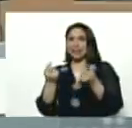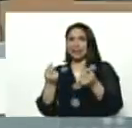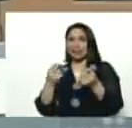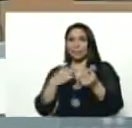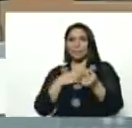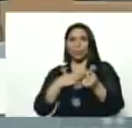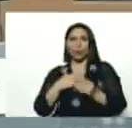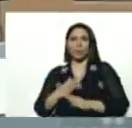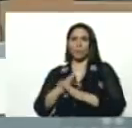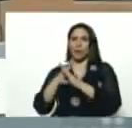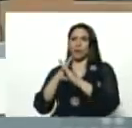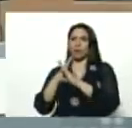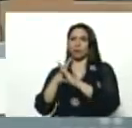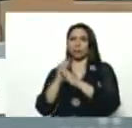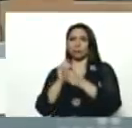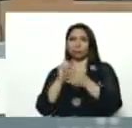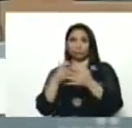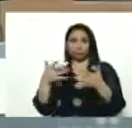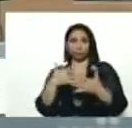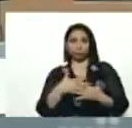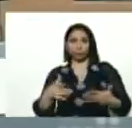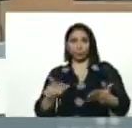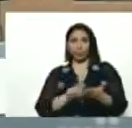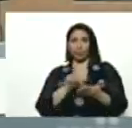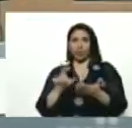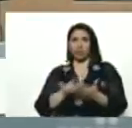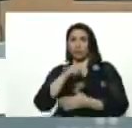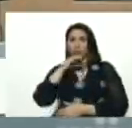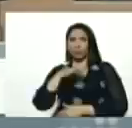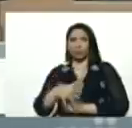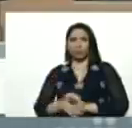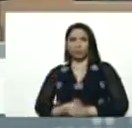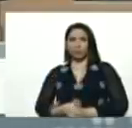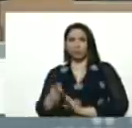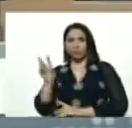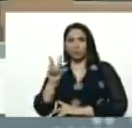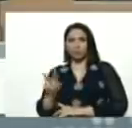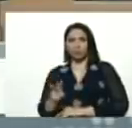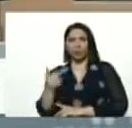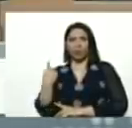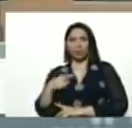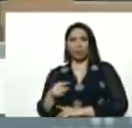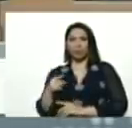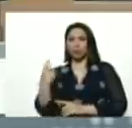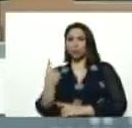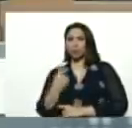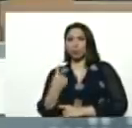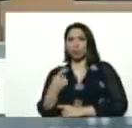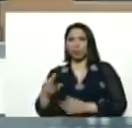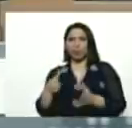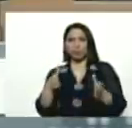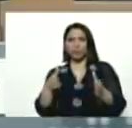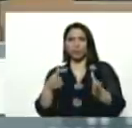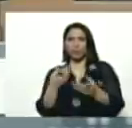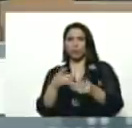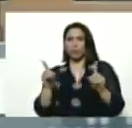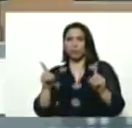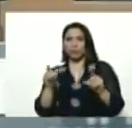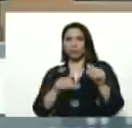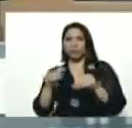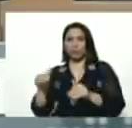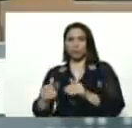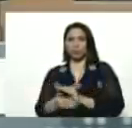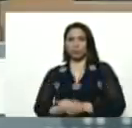podrá detenerlo, está escrito en los libros de la historia, Venezuela tiene un solo camino, la democracia, las elecciones,